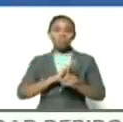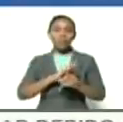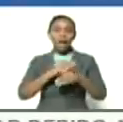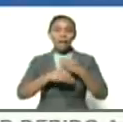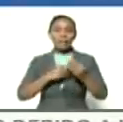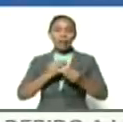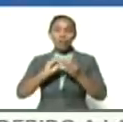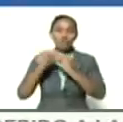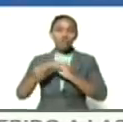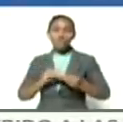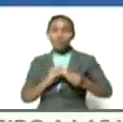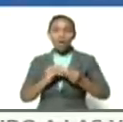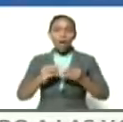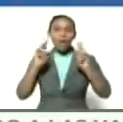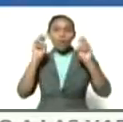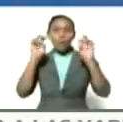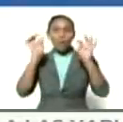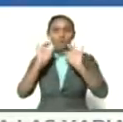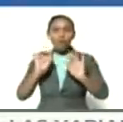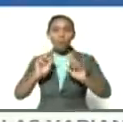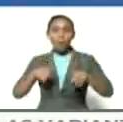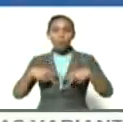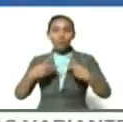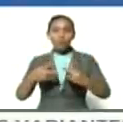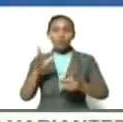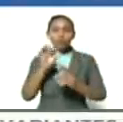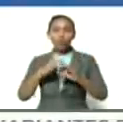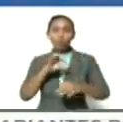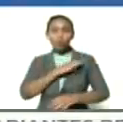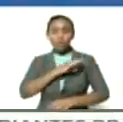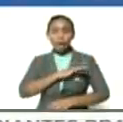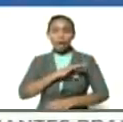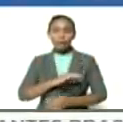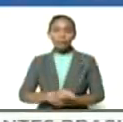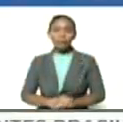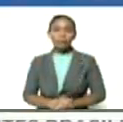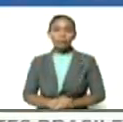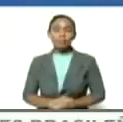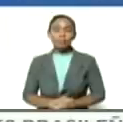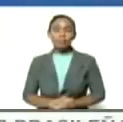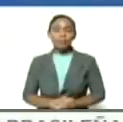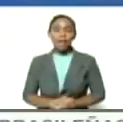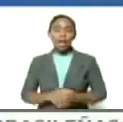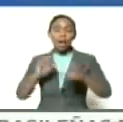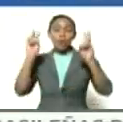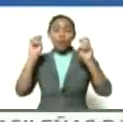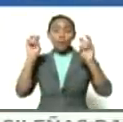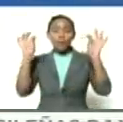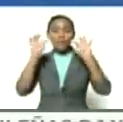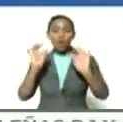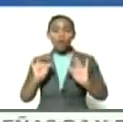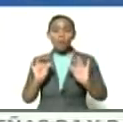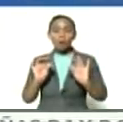construir el nuevo modelo de sociedad el nuevo modelo